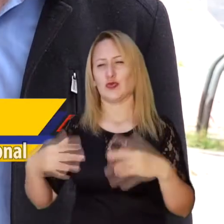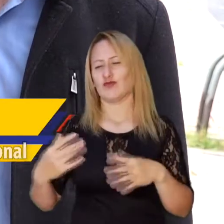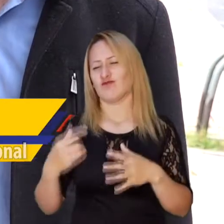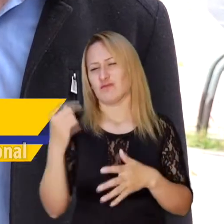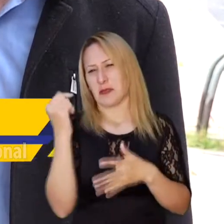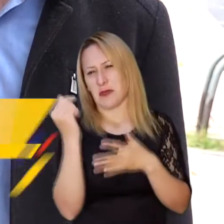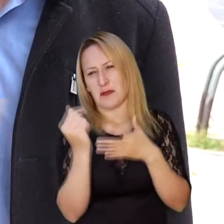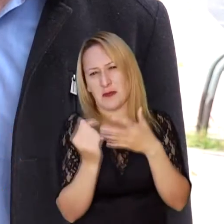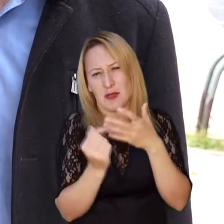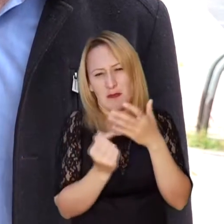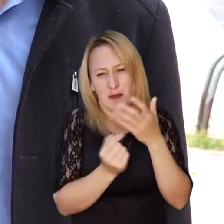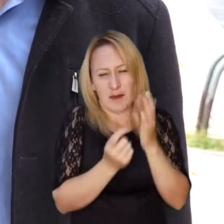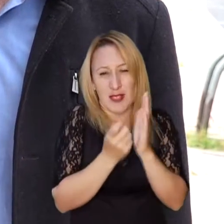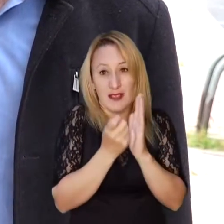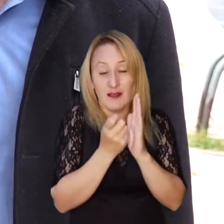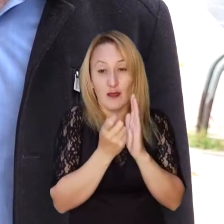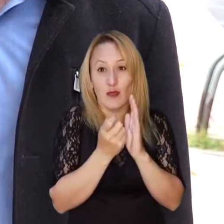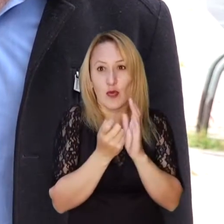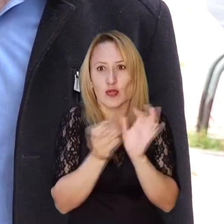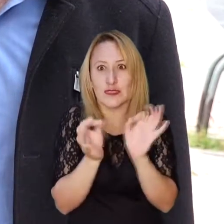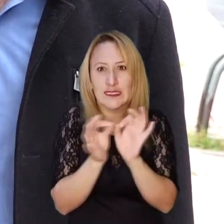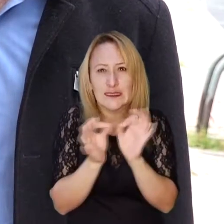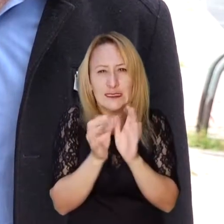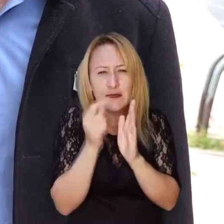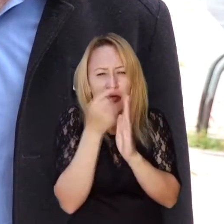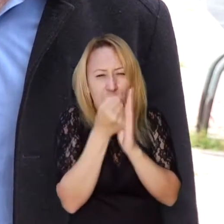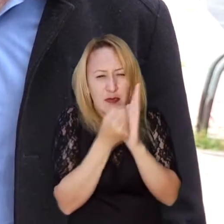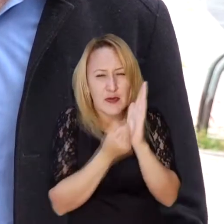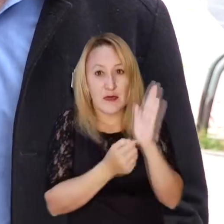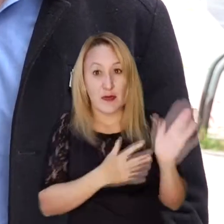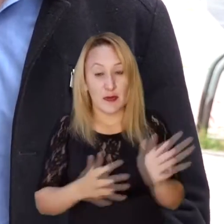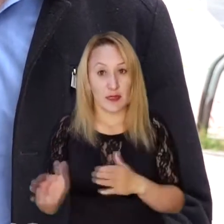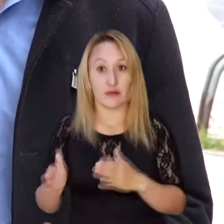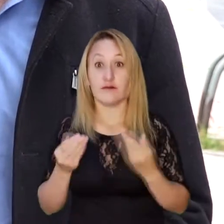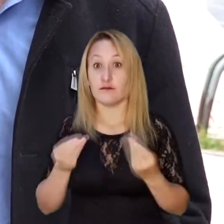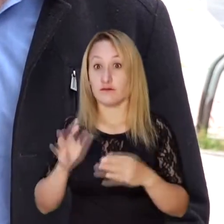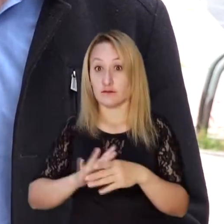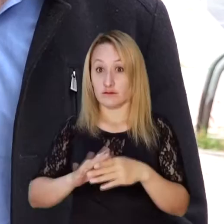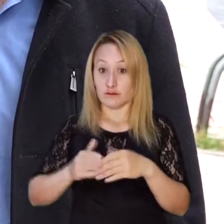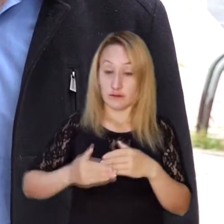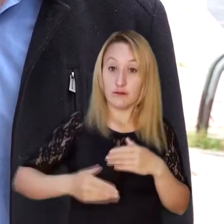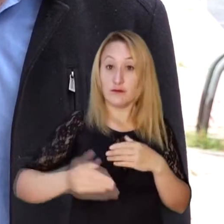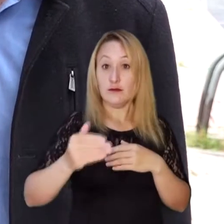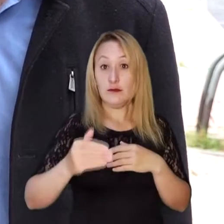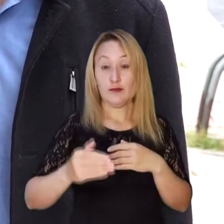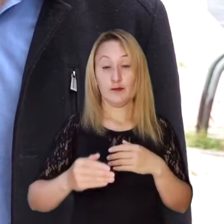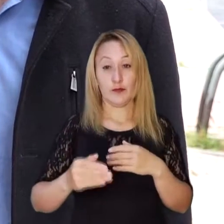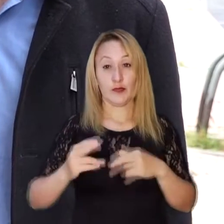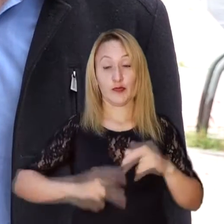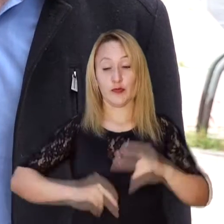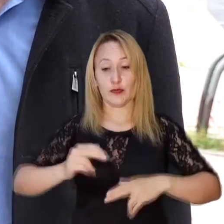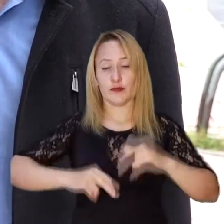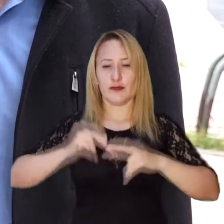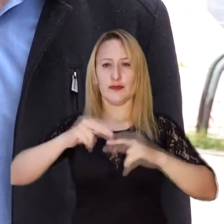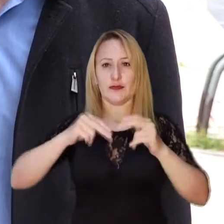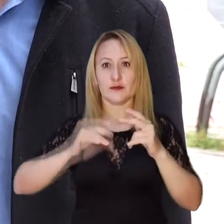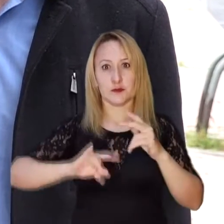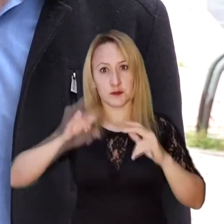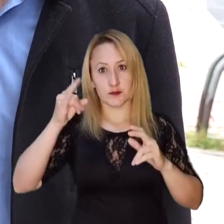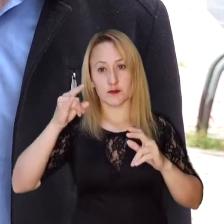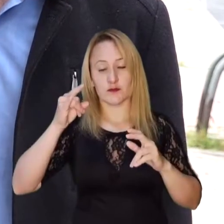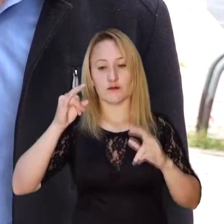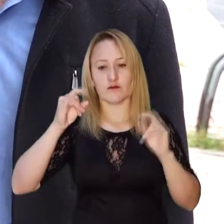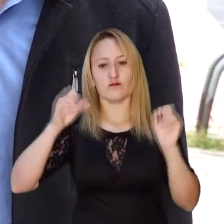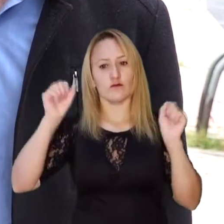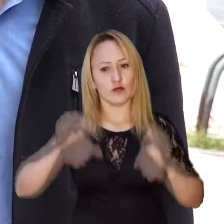muy al detalle, ¿sí? Para evitar precisamente que cuando se llega a la fase de ejecución o de construcción